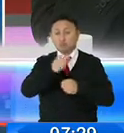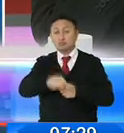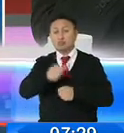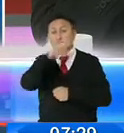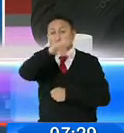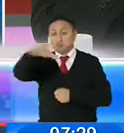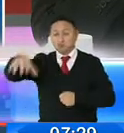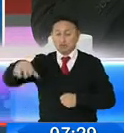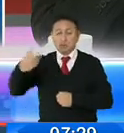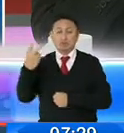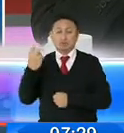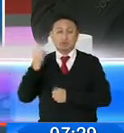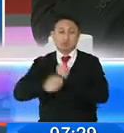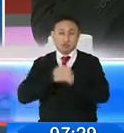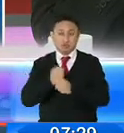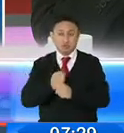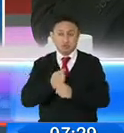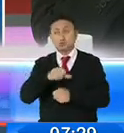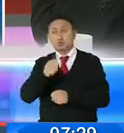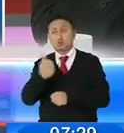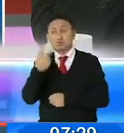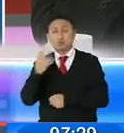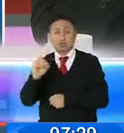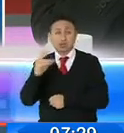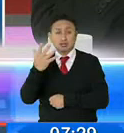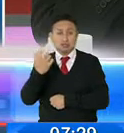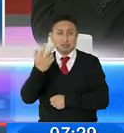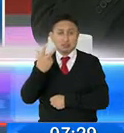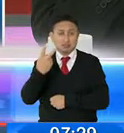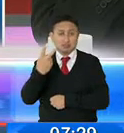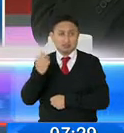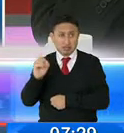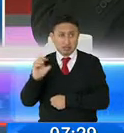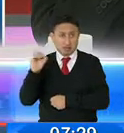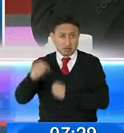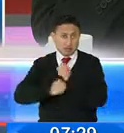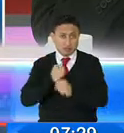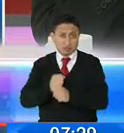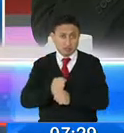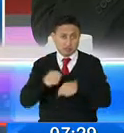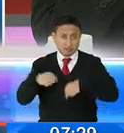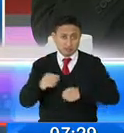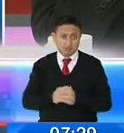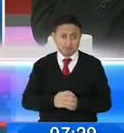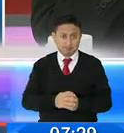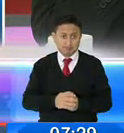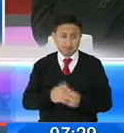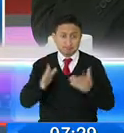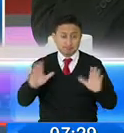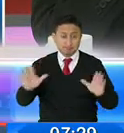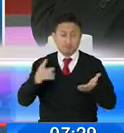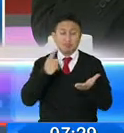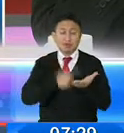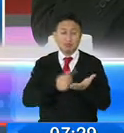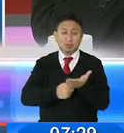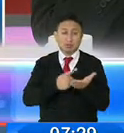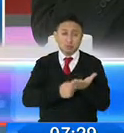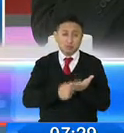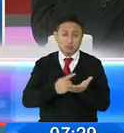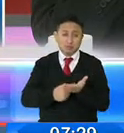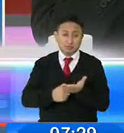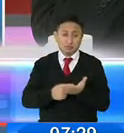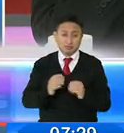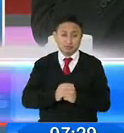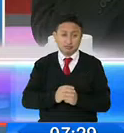casos a ser de quince y veinte años, pues se estableció justamente que, luego de hacer un análisis correspondiente de